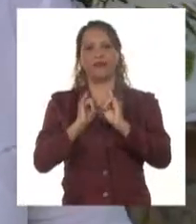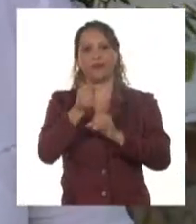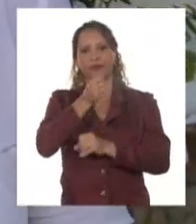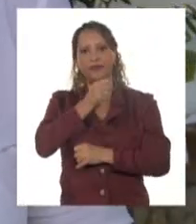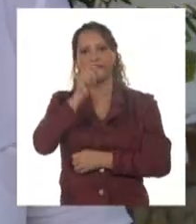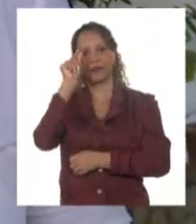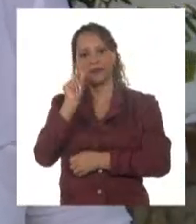de Noticias.